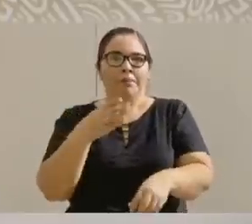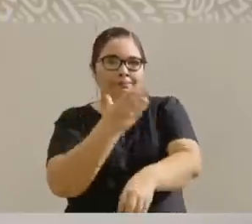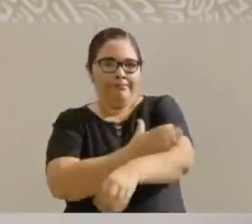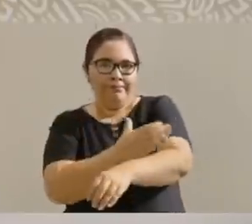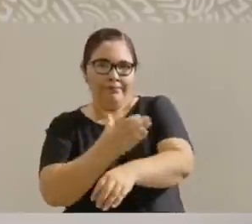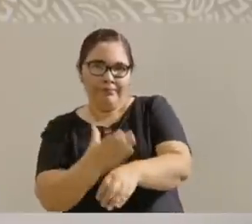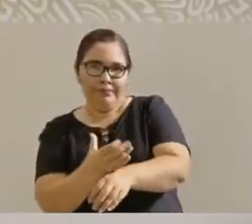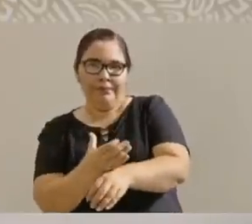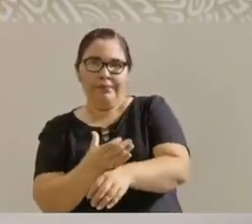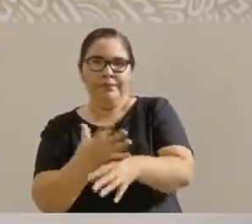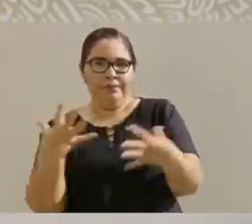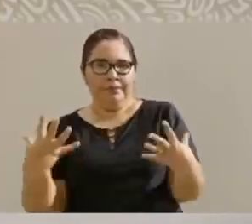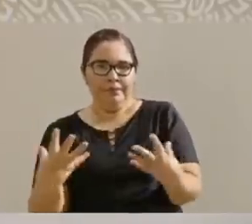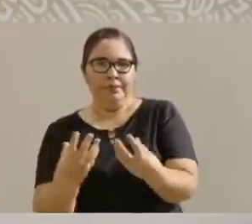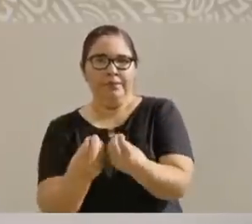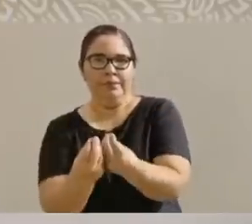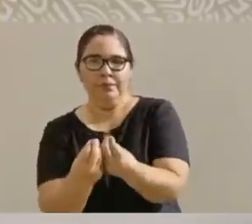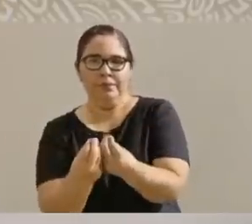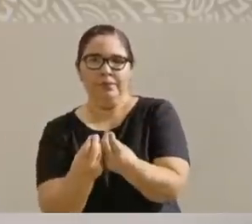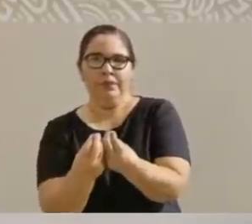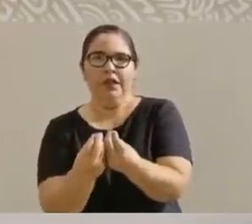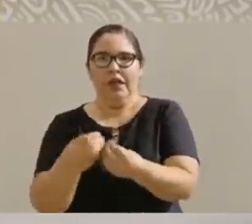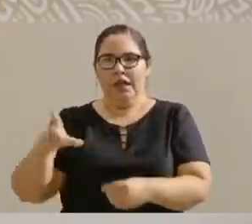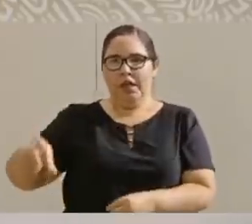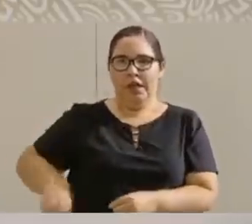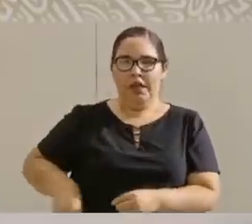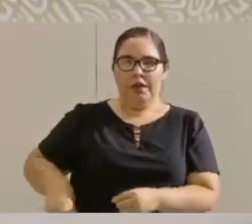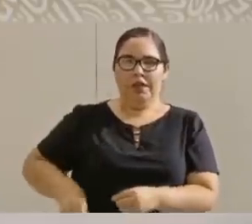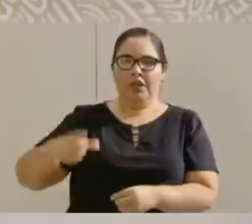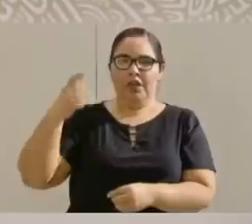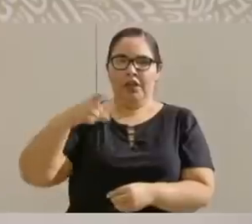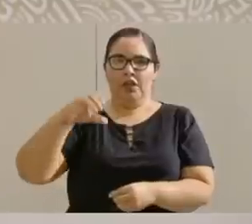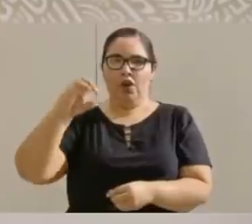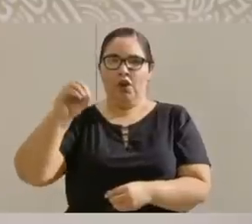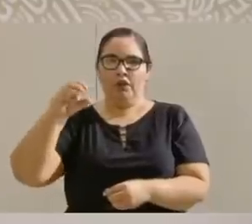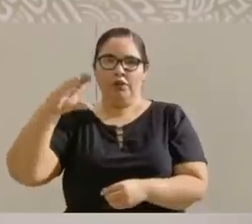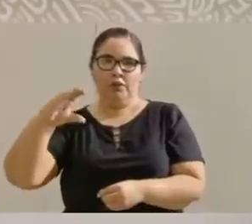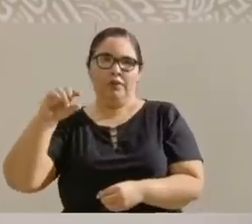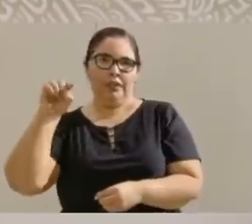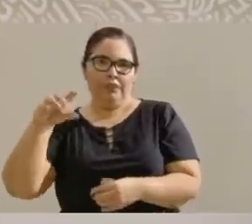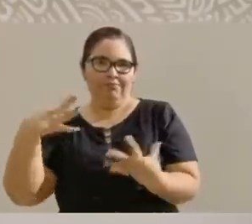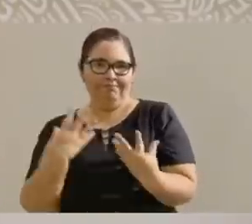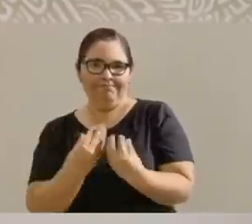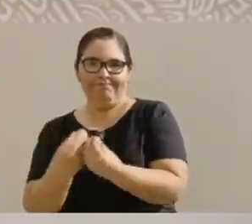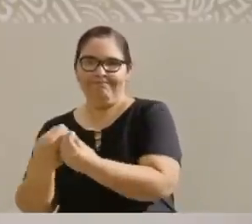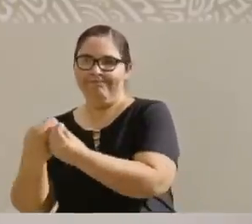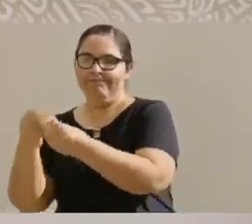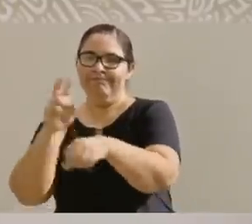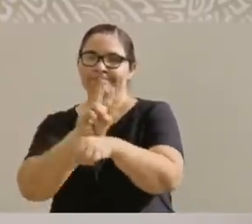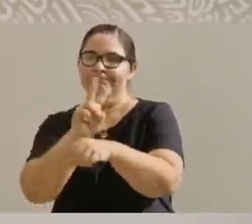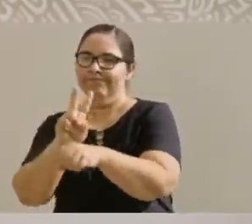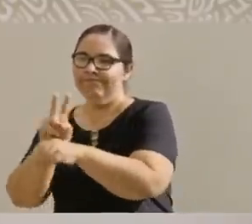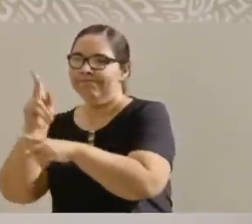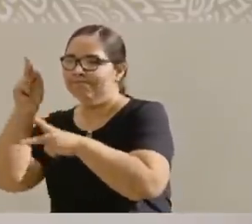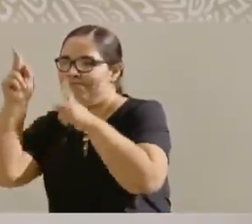y nos va a acompañar el gobernador Quirino Ordaz para que